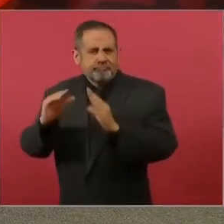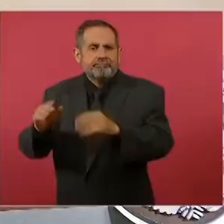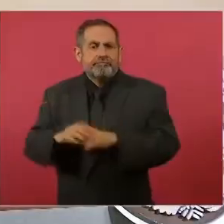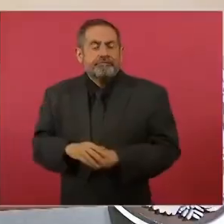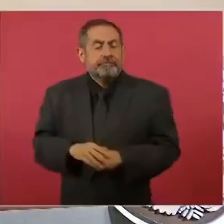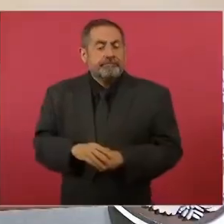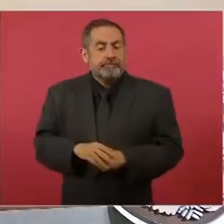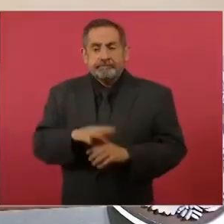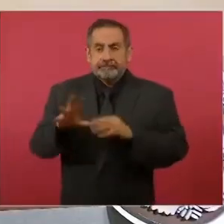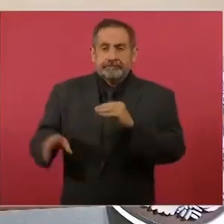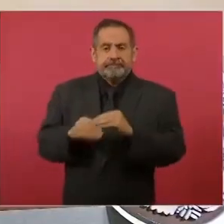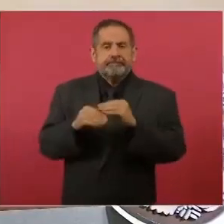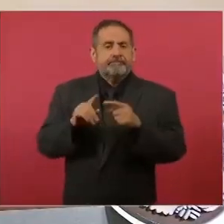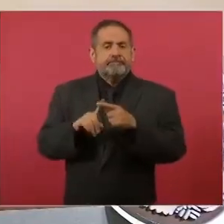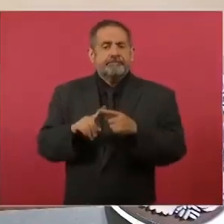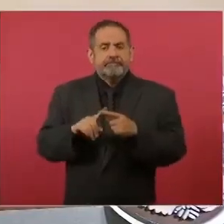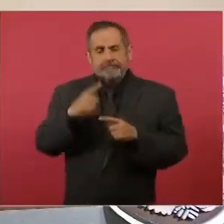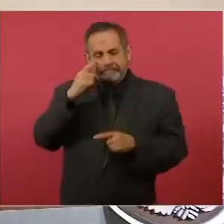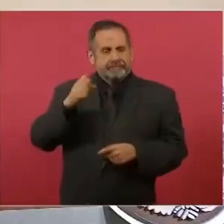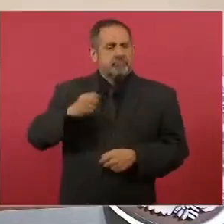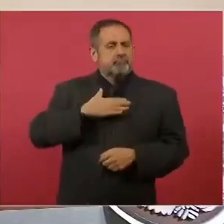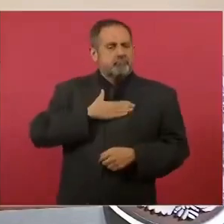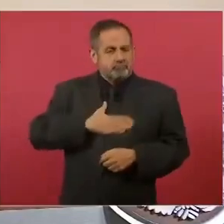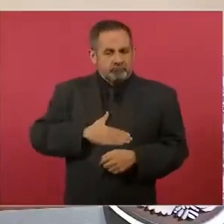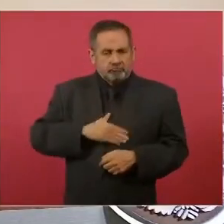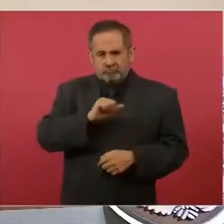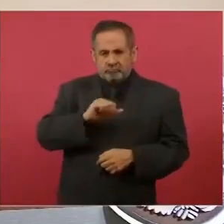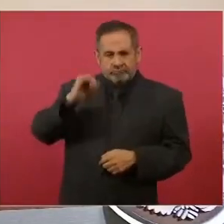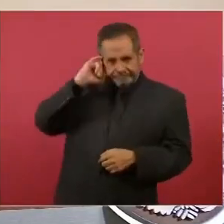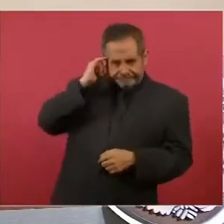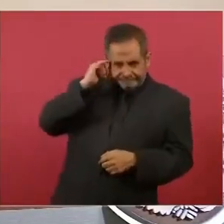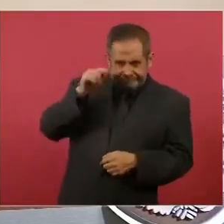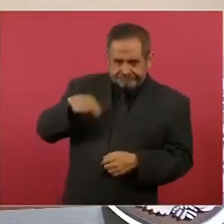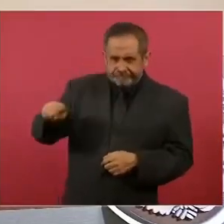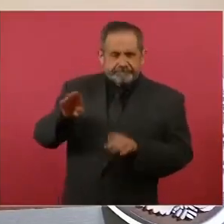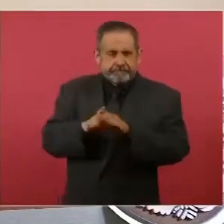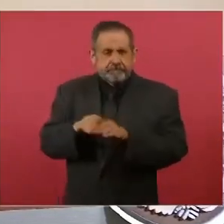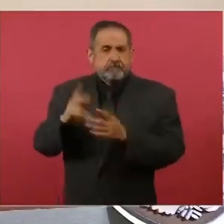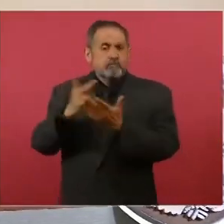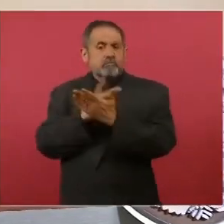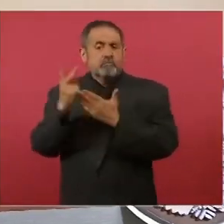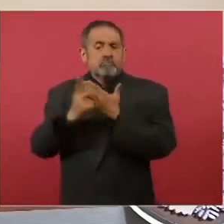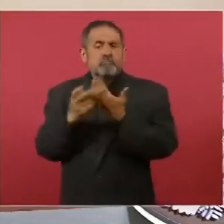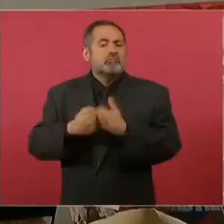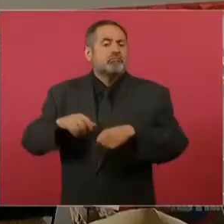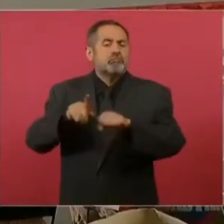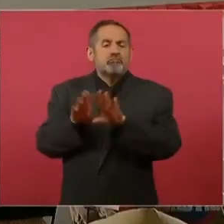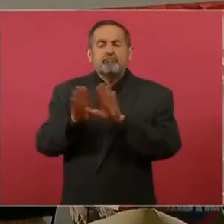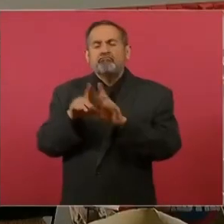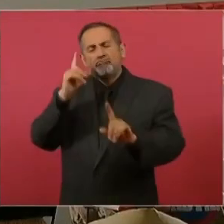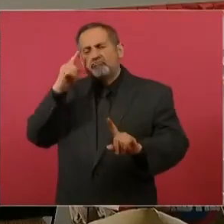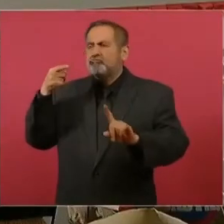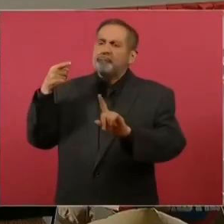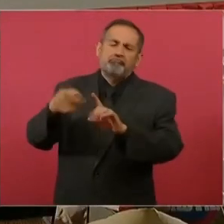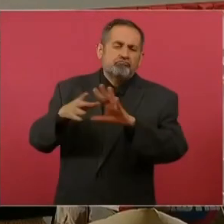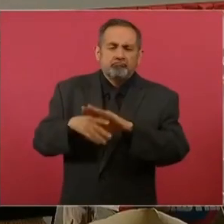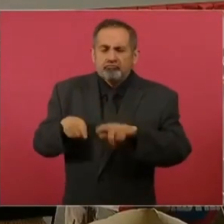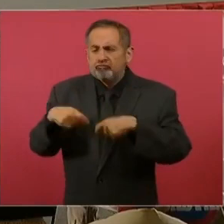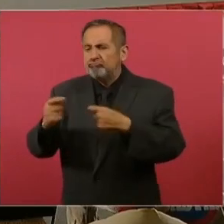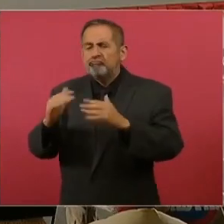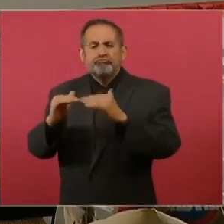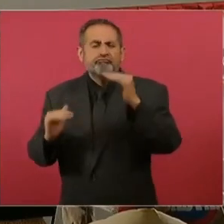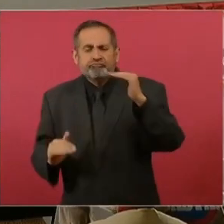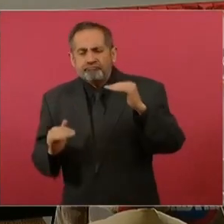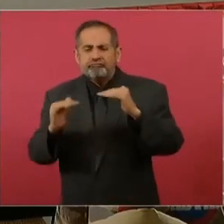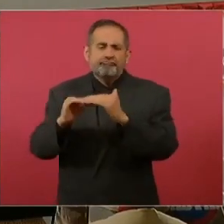adicionalmente, como plan de acción de justicia indígena, están en proceso dos programas sociales que tienen como objetivo abatir la